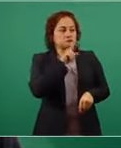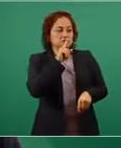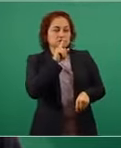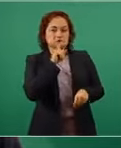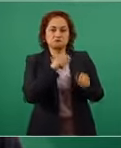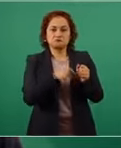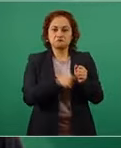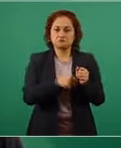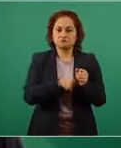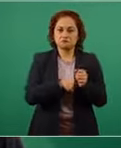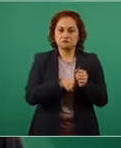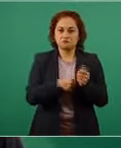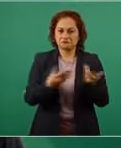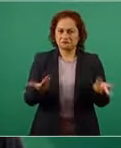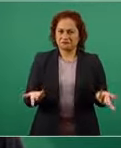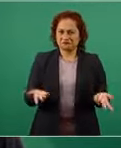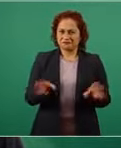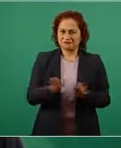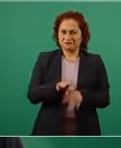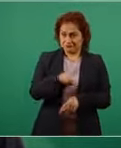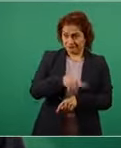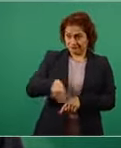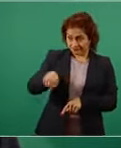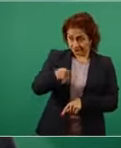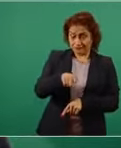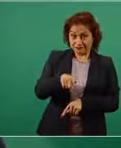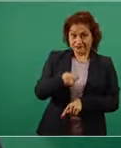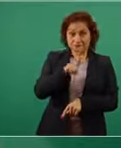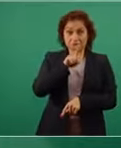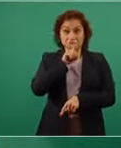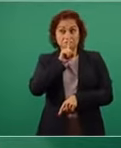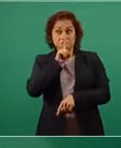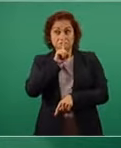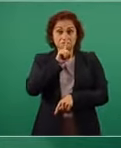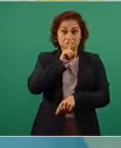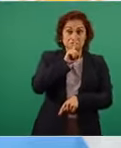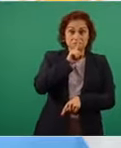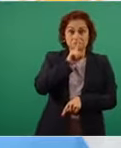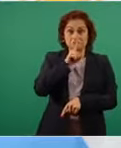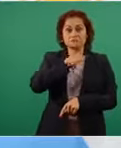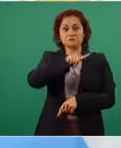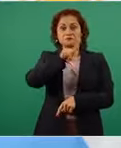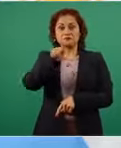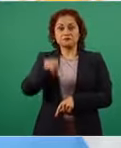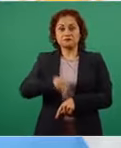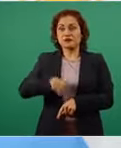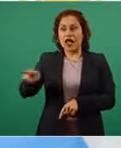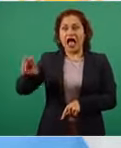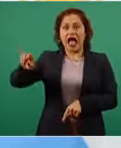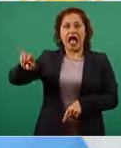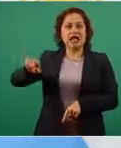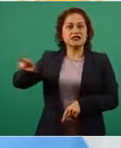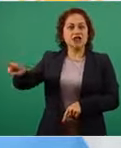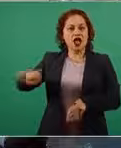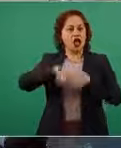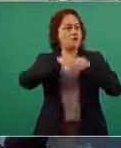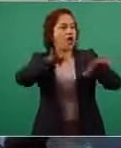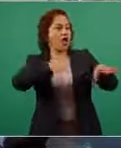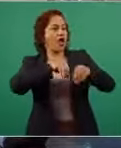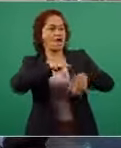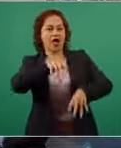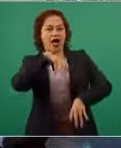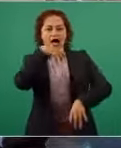como momias y gritan como pregoneros cuando se trata de